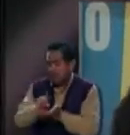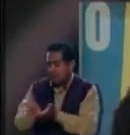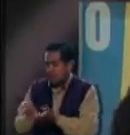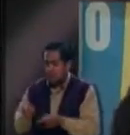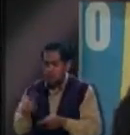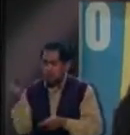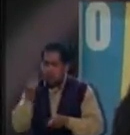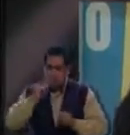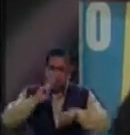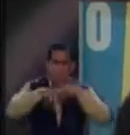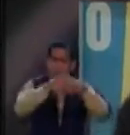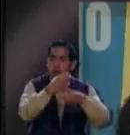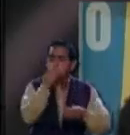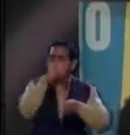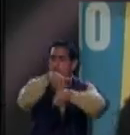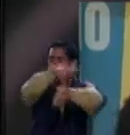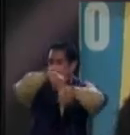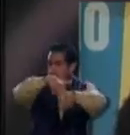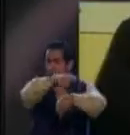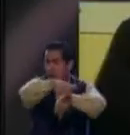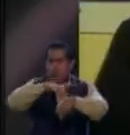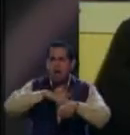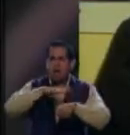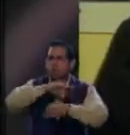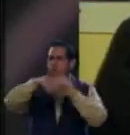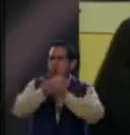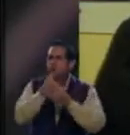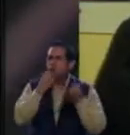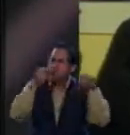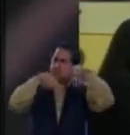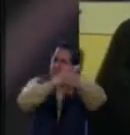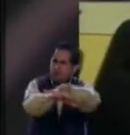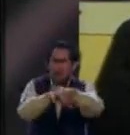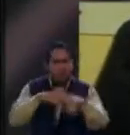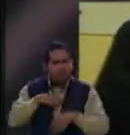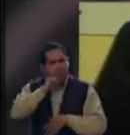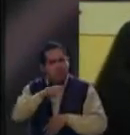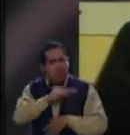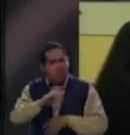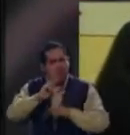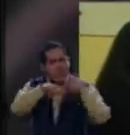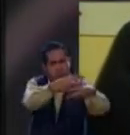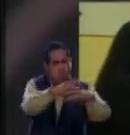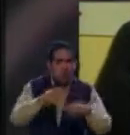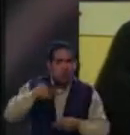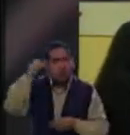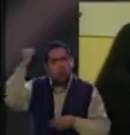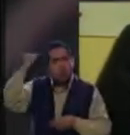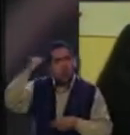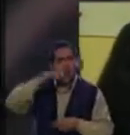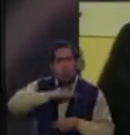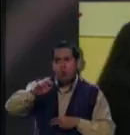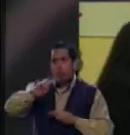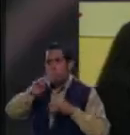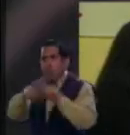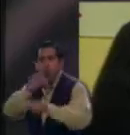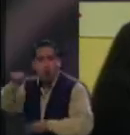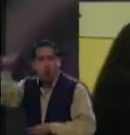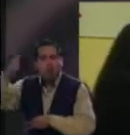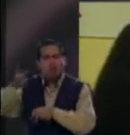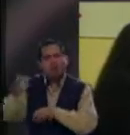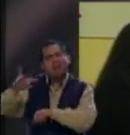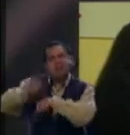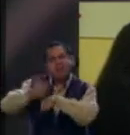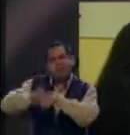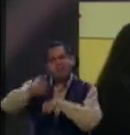escuela normal? Este, donde van todos los niños, bueno, también puedo ir a una de enfermos, ¿no?